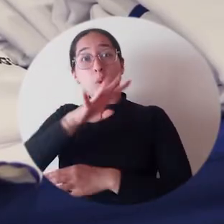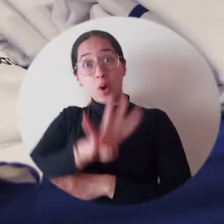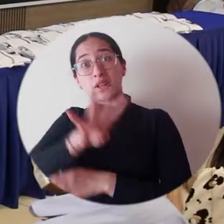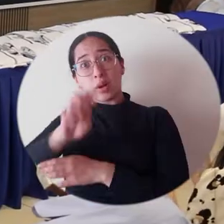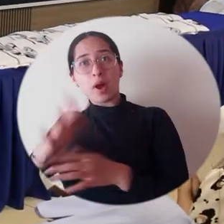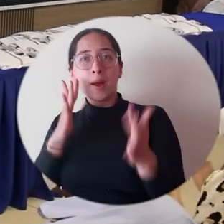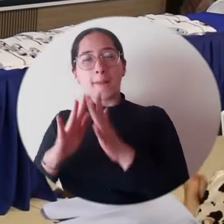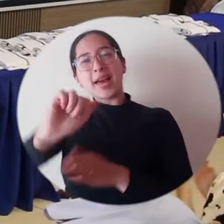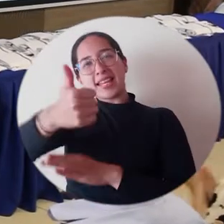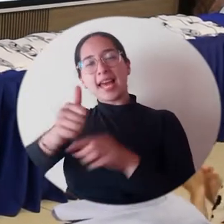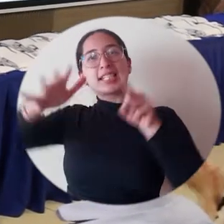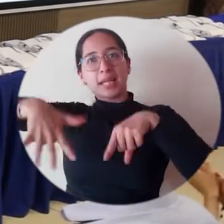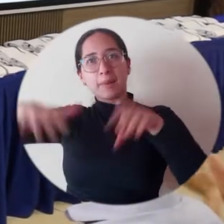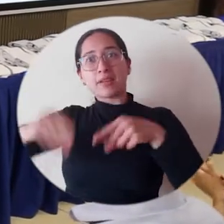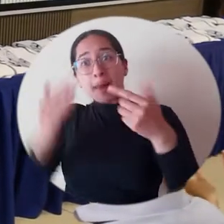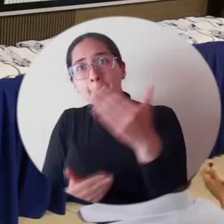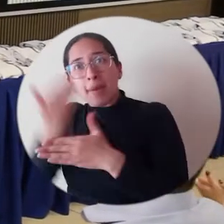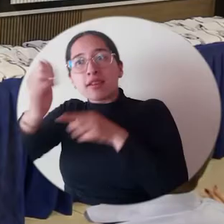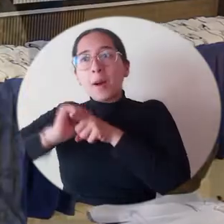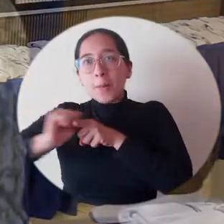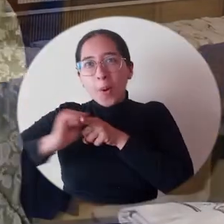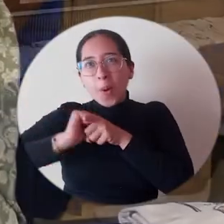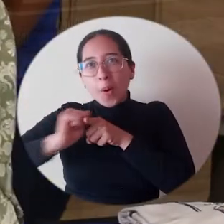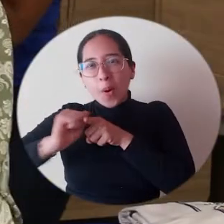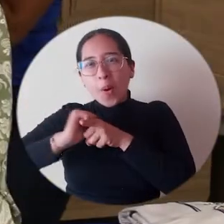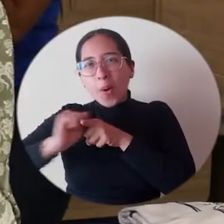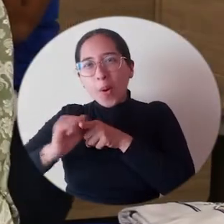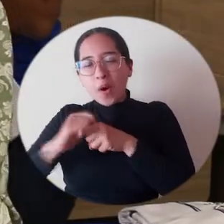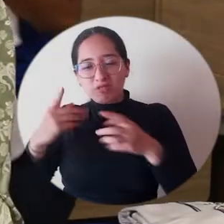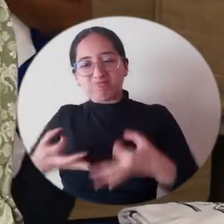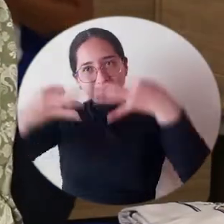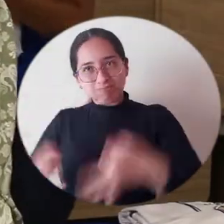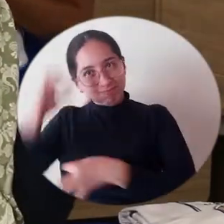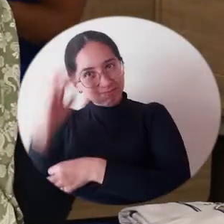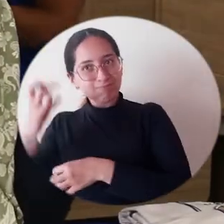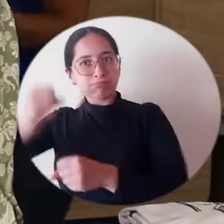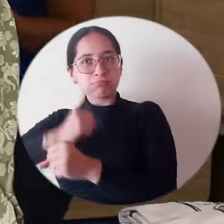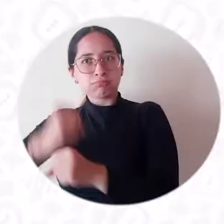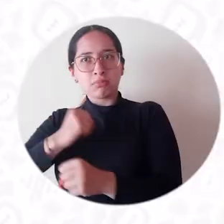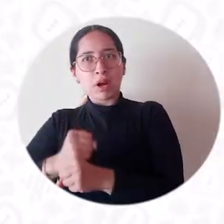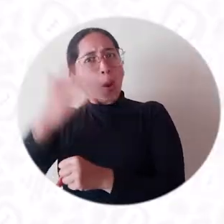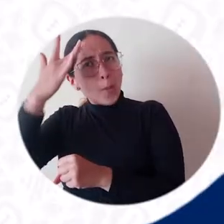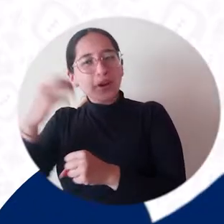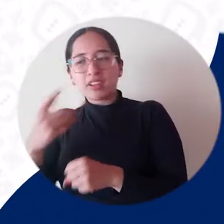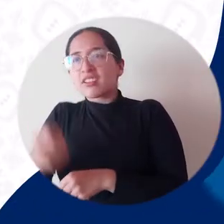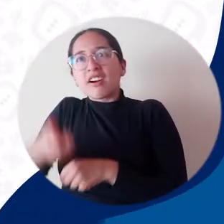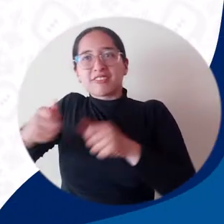que iniciarán sus prácticas clínicas tras finalizar exitosamente el ciclo de formación académica.